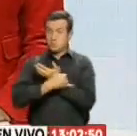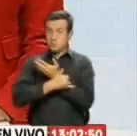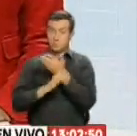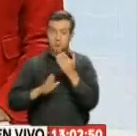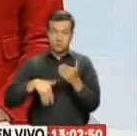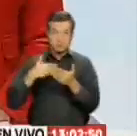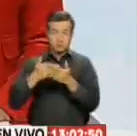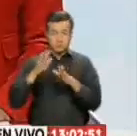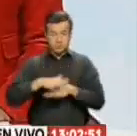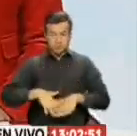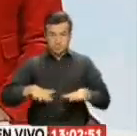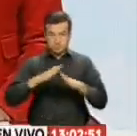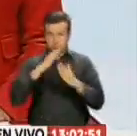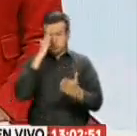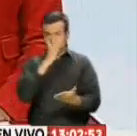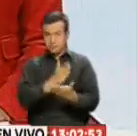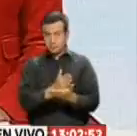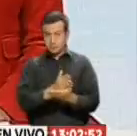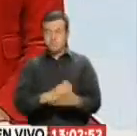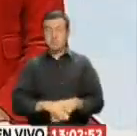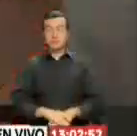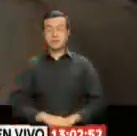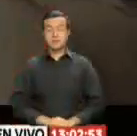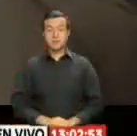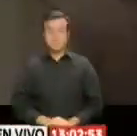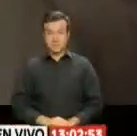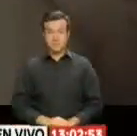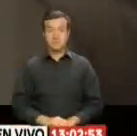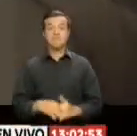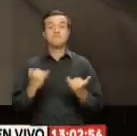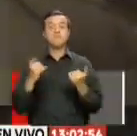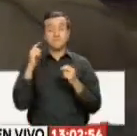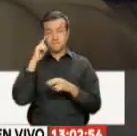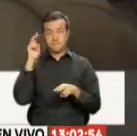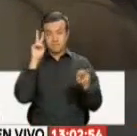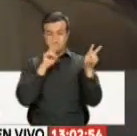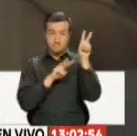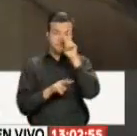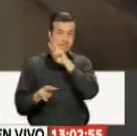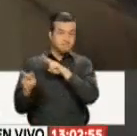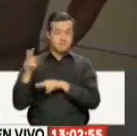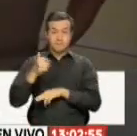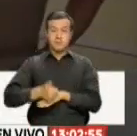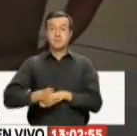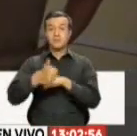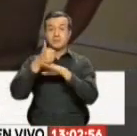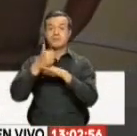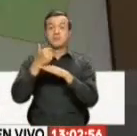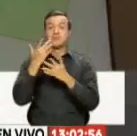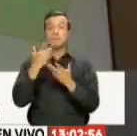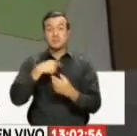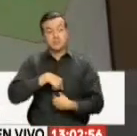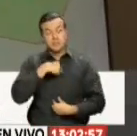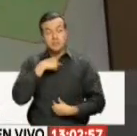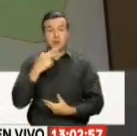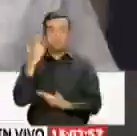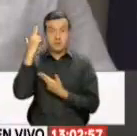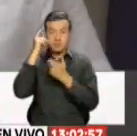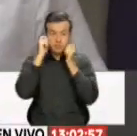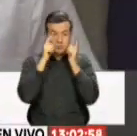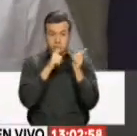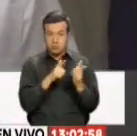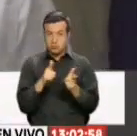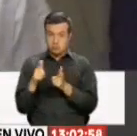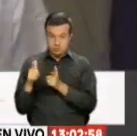aguas jurisdiccionales del Ecuador. Por ahora, el monitoreo es permanente de parte de las autoridades civiles y militares en las islas.